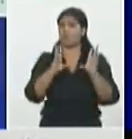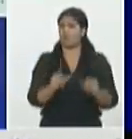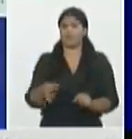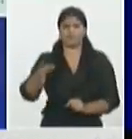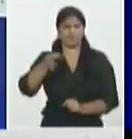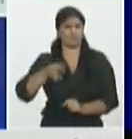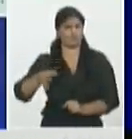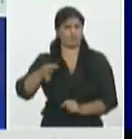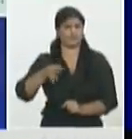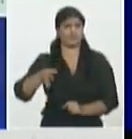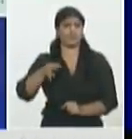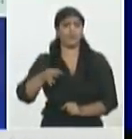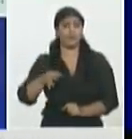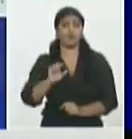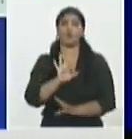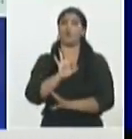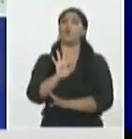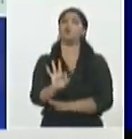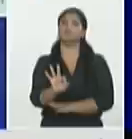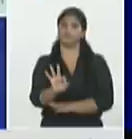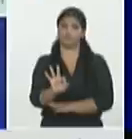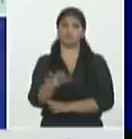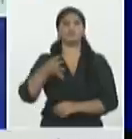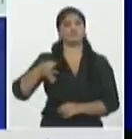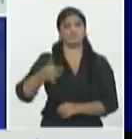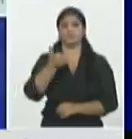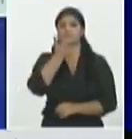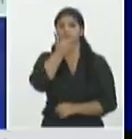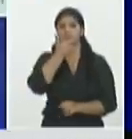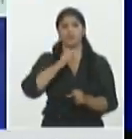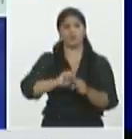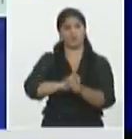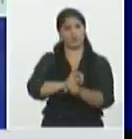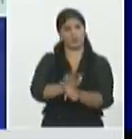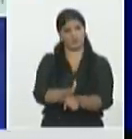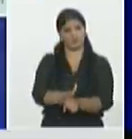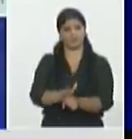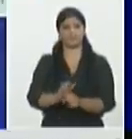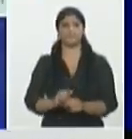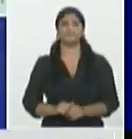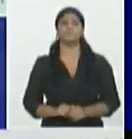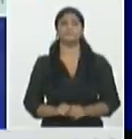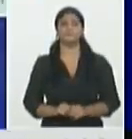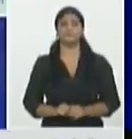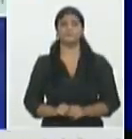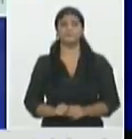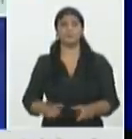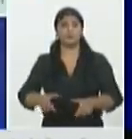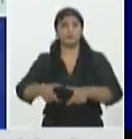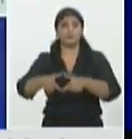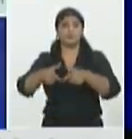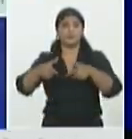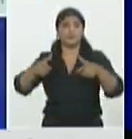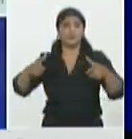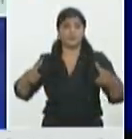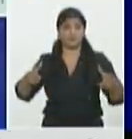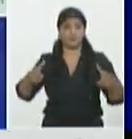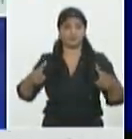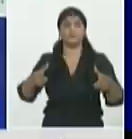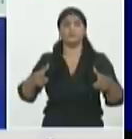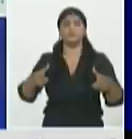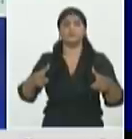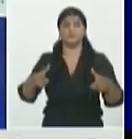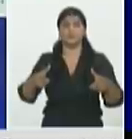ayer en 8 de sus 9 municipios la cifra más elevada la transmisión más importante en el municipio de